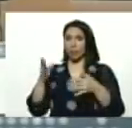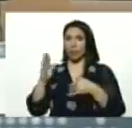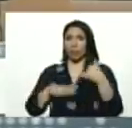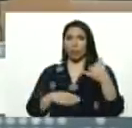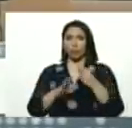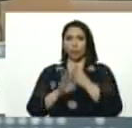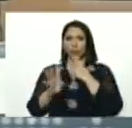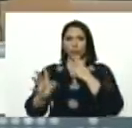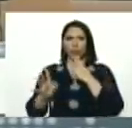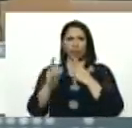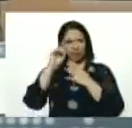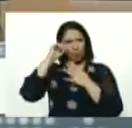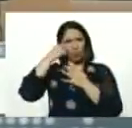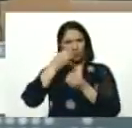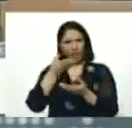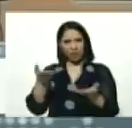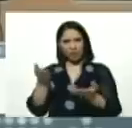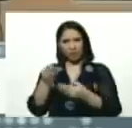cola, ¿te acuerdas?